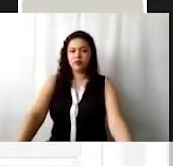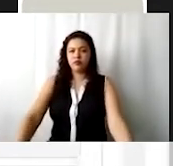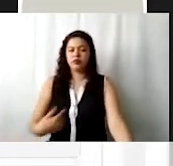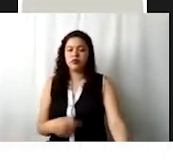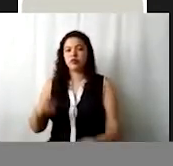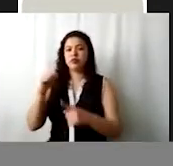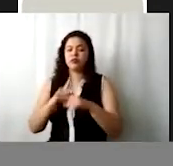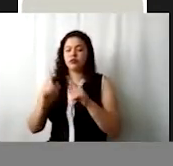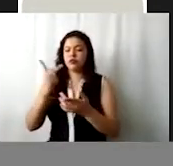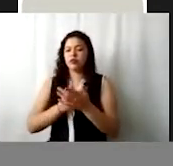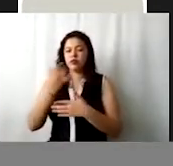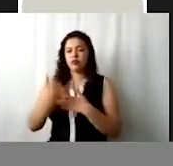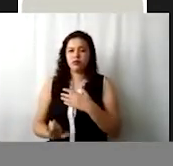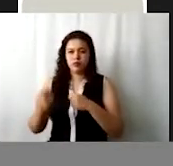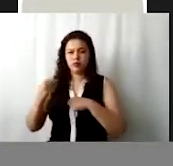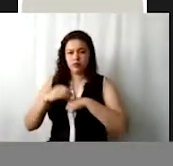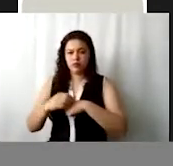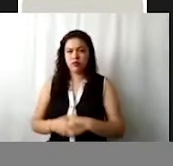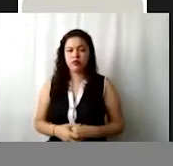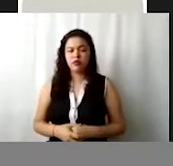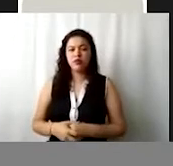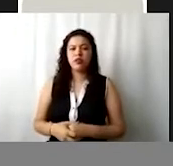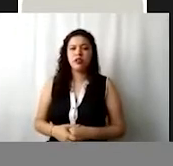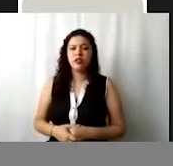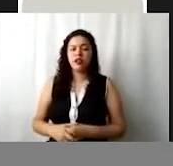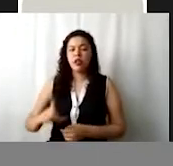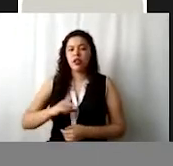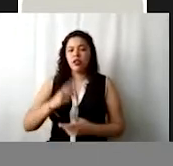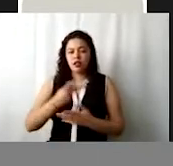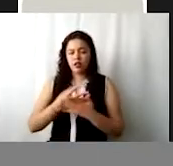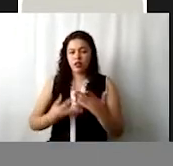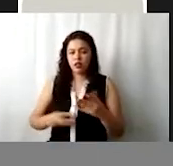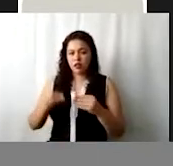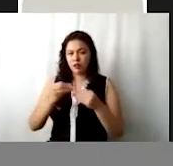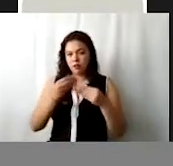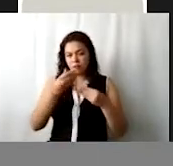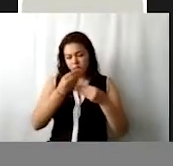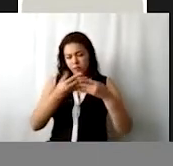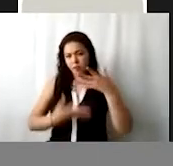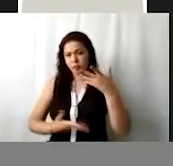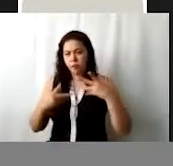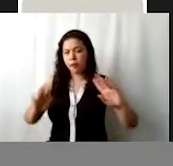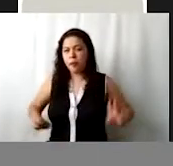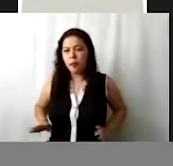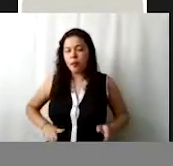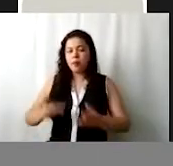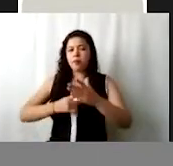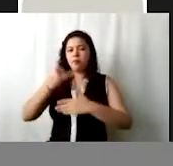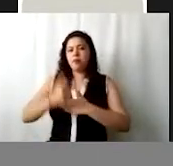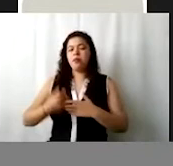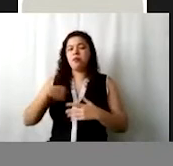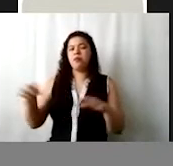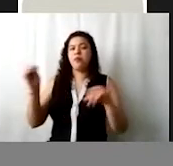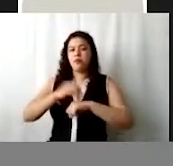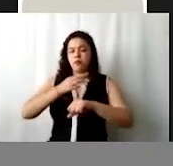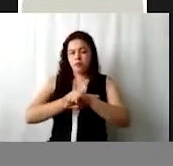proyecto y me va a desplegar un catálogo de tipos de proyecto. En este caso, voy a